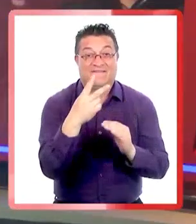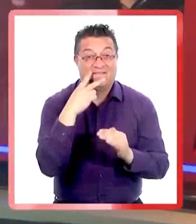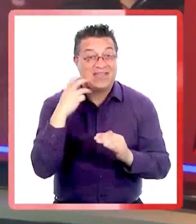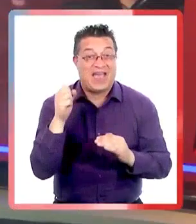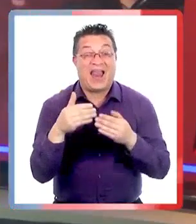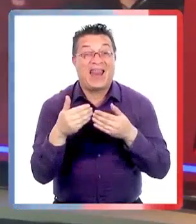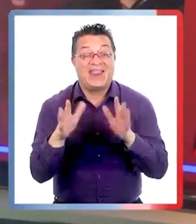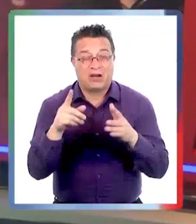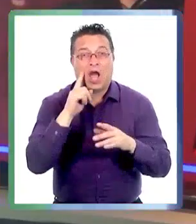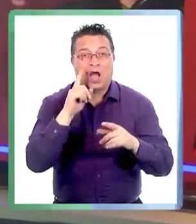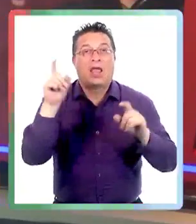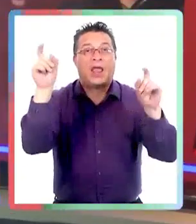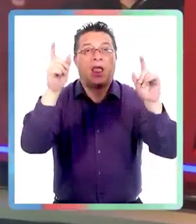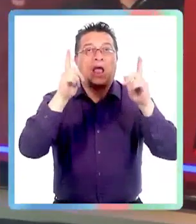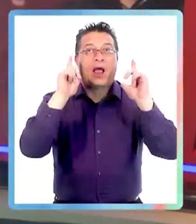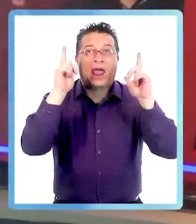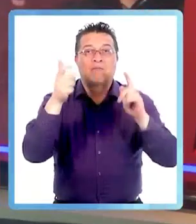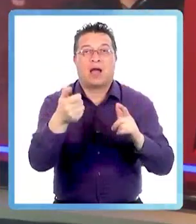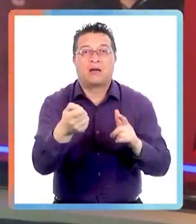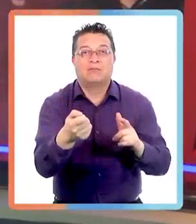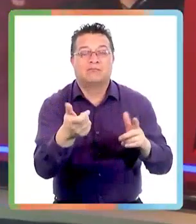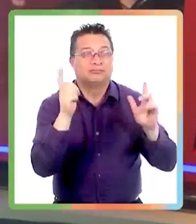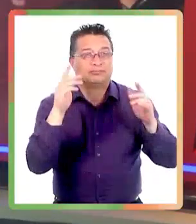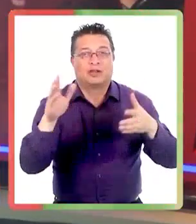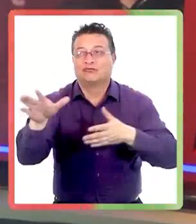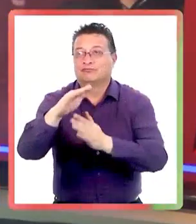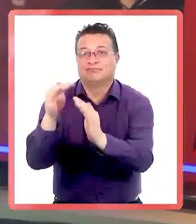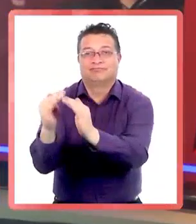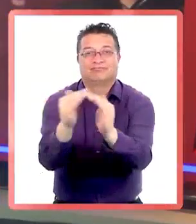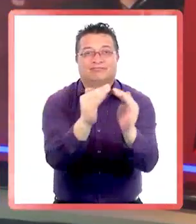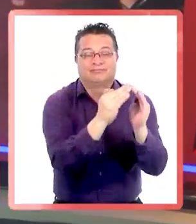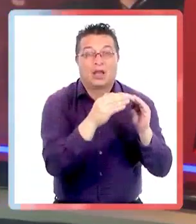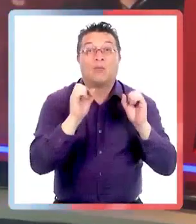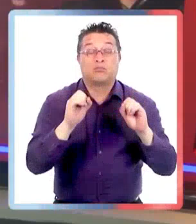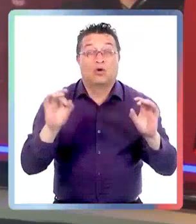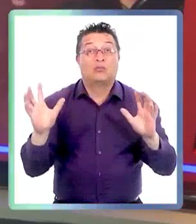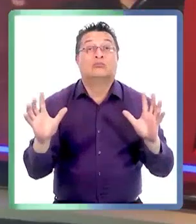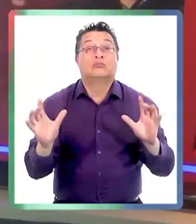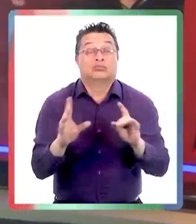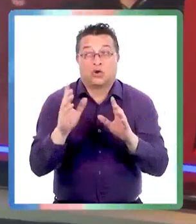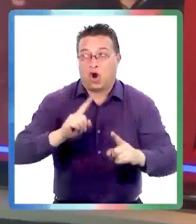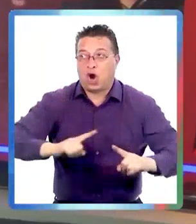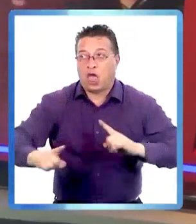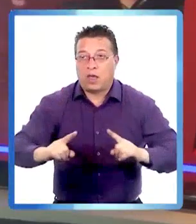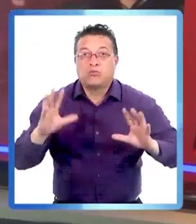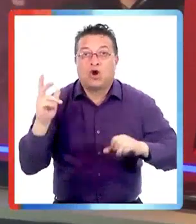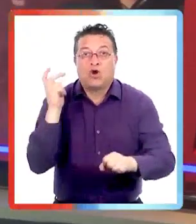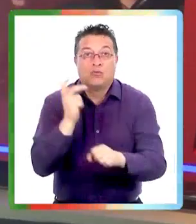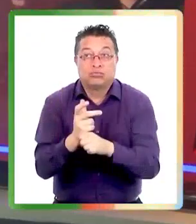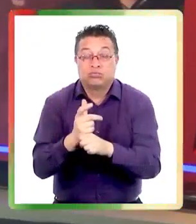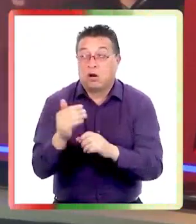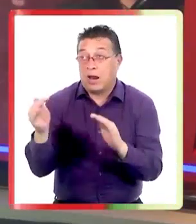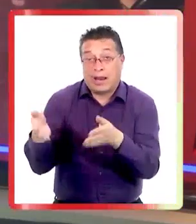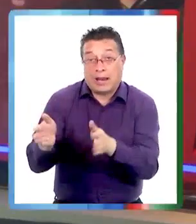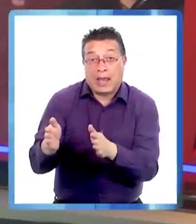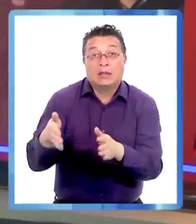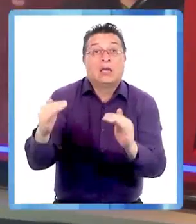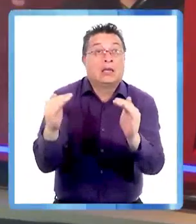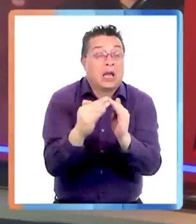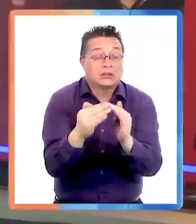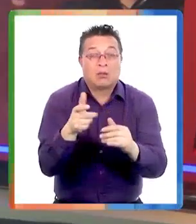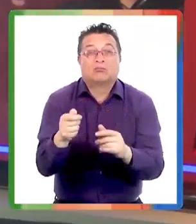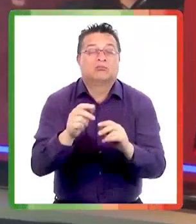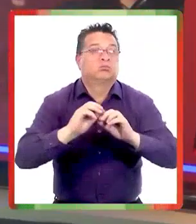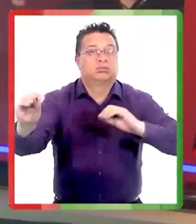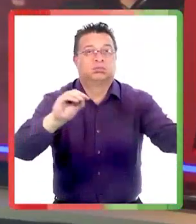Libre ya cuentan con un sistema de alarmas comunitarias. Estos dispositivos les permitirán enfrentar con mayor coordinación un eventual robo en sus calles o